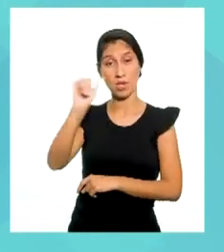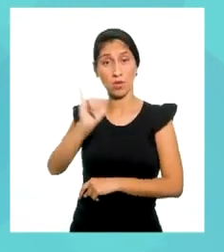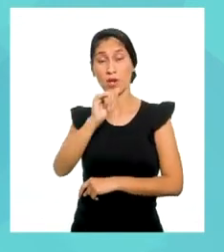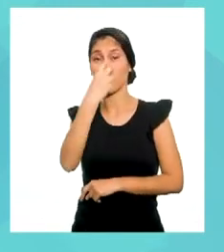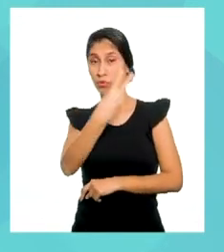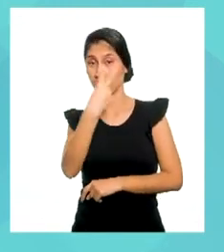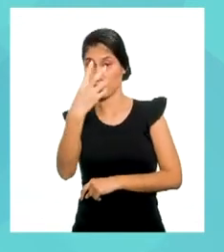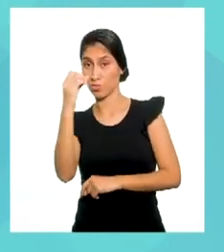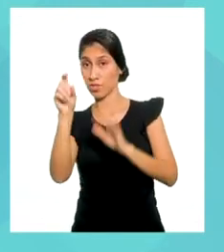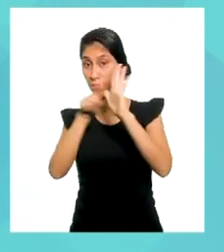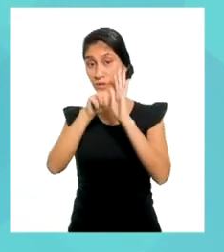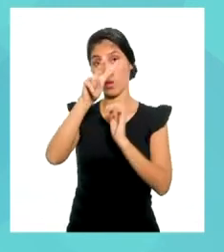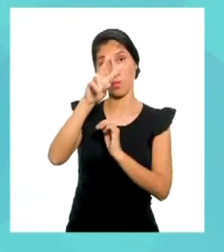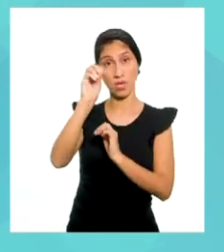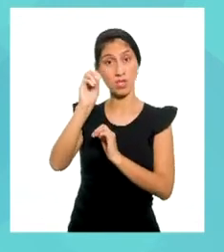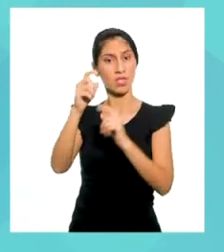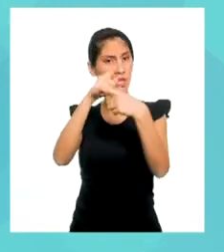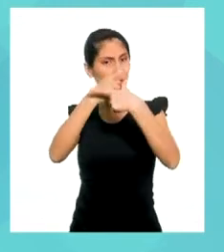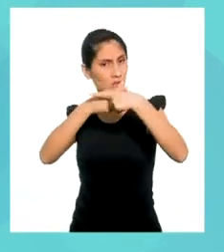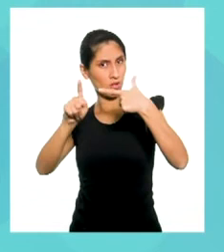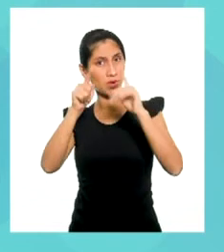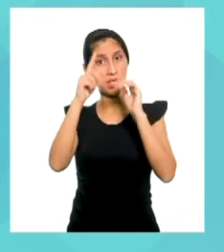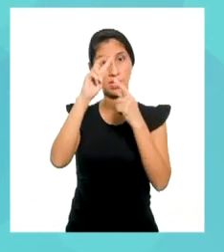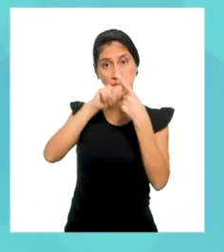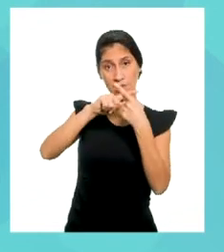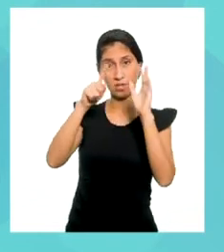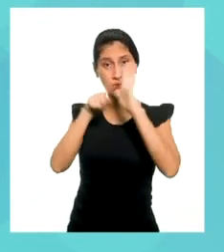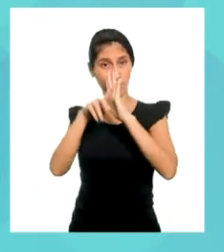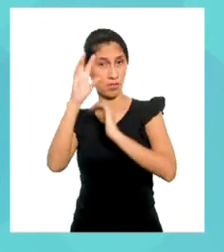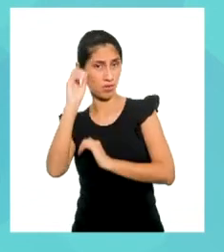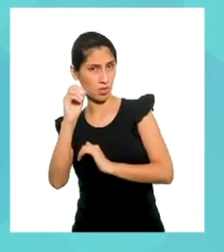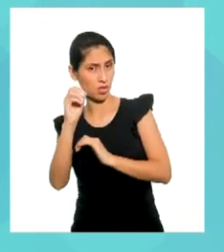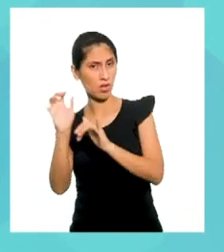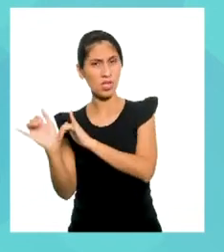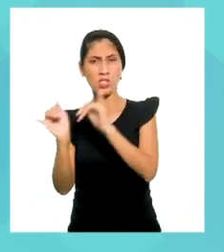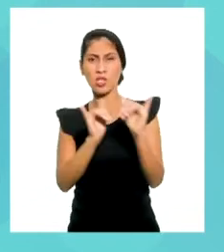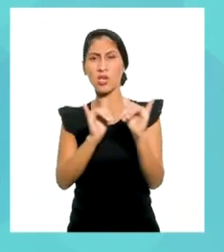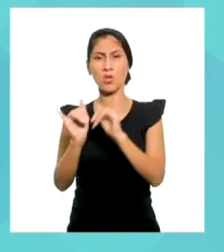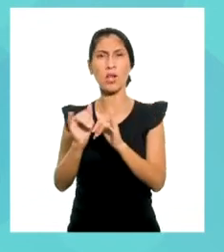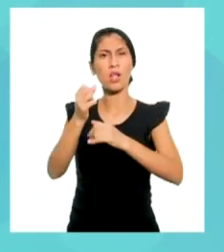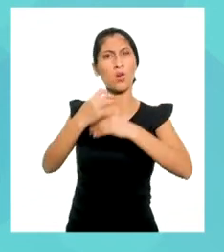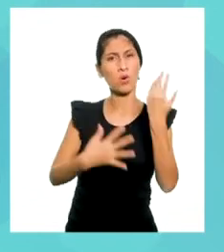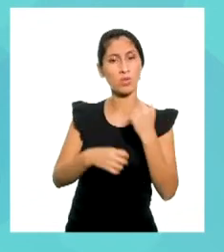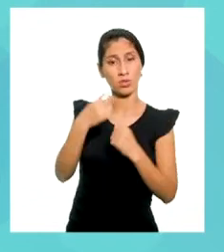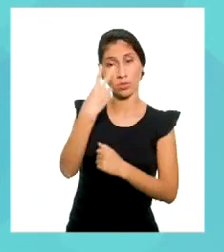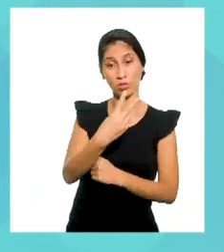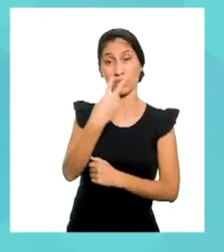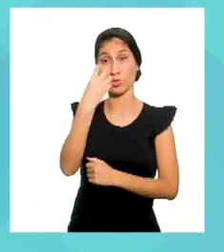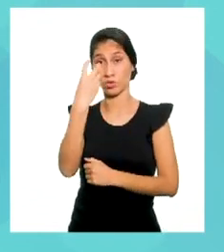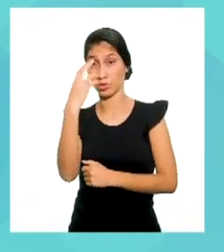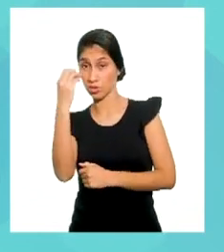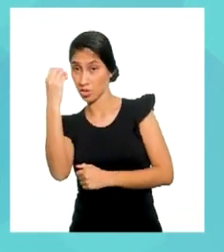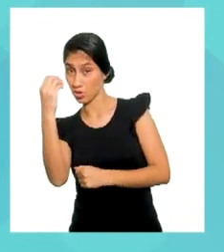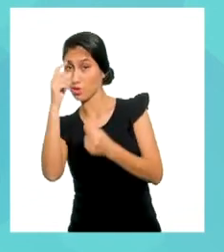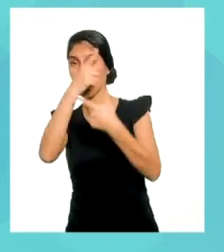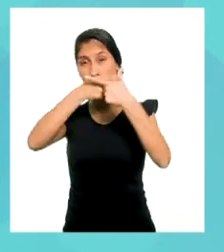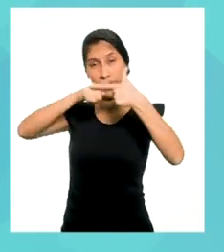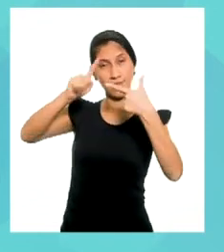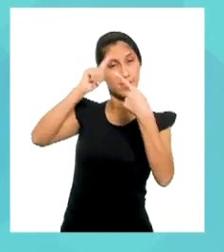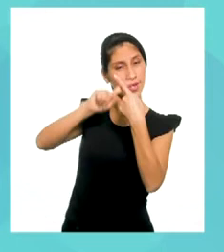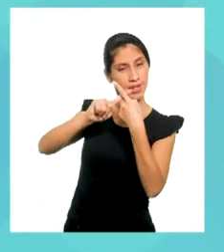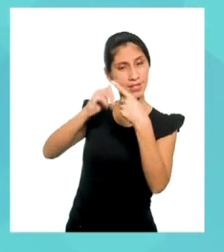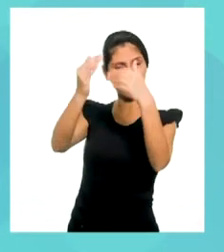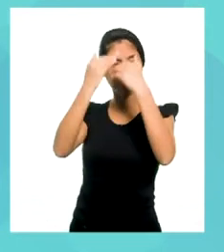20 sobre X menos 0. Esto nos da como resultado 200 entre X.